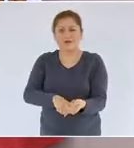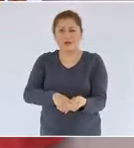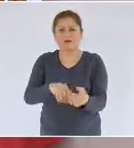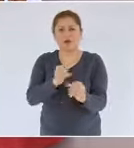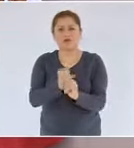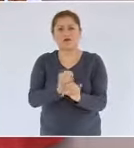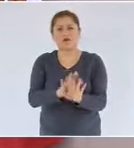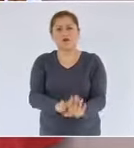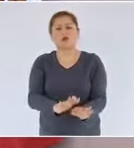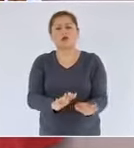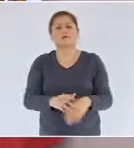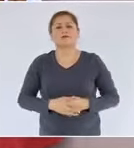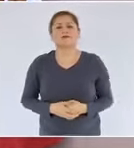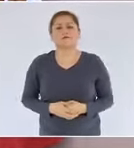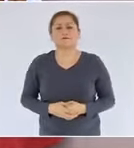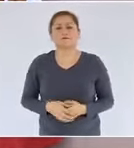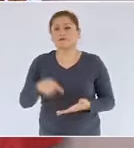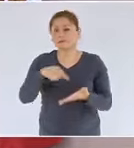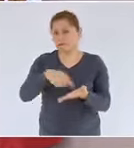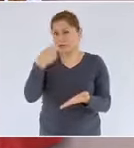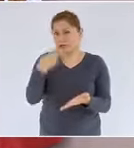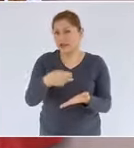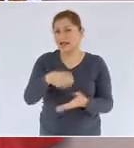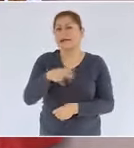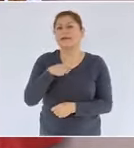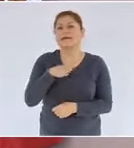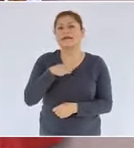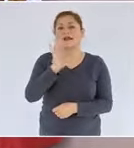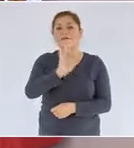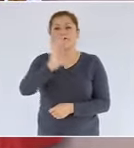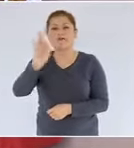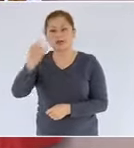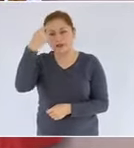una fecha estimada de pago de adeudos.